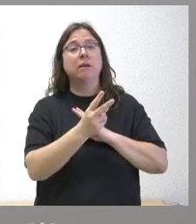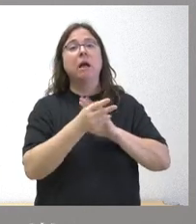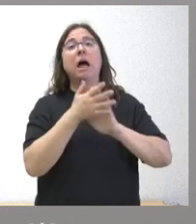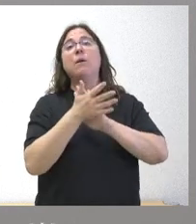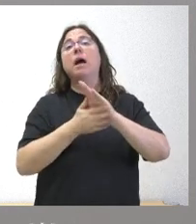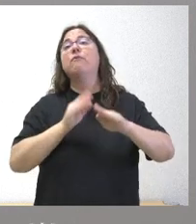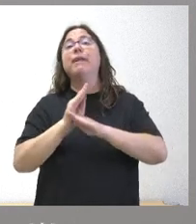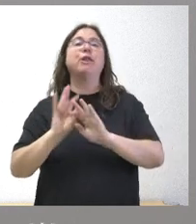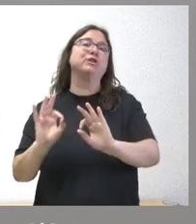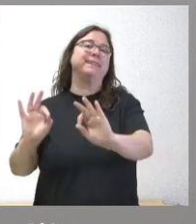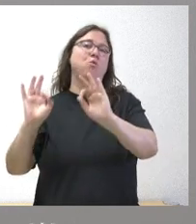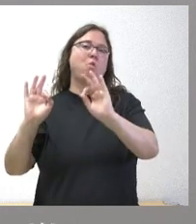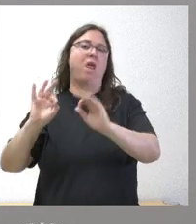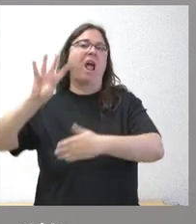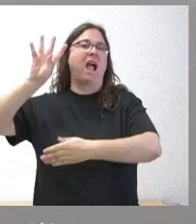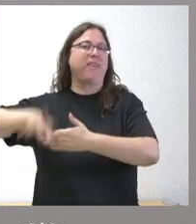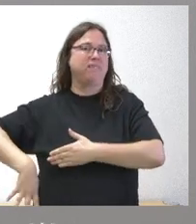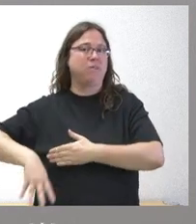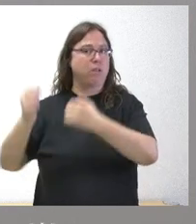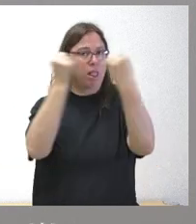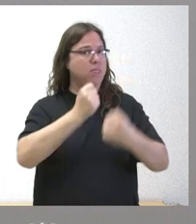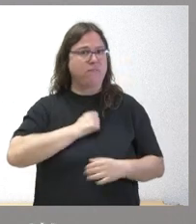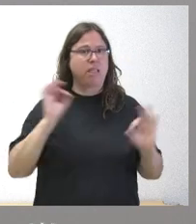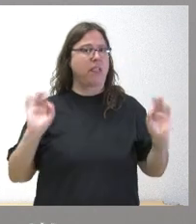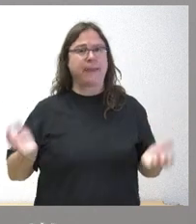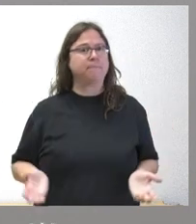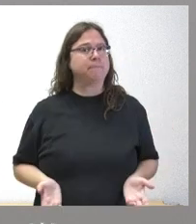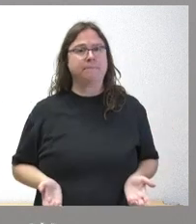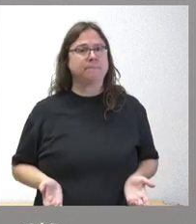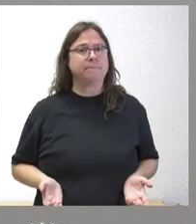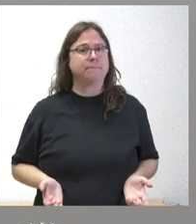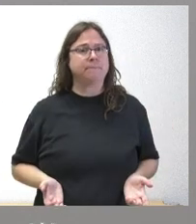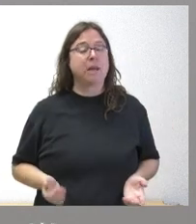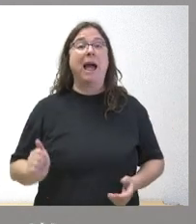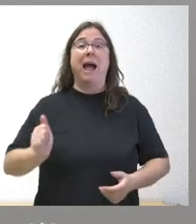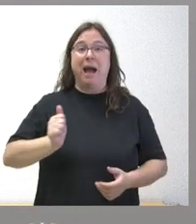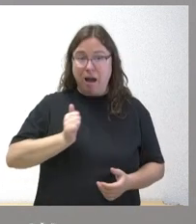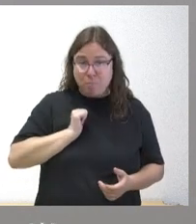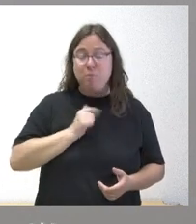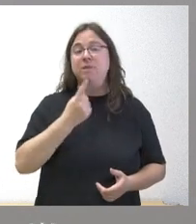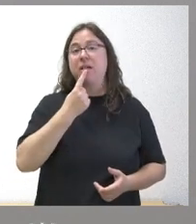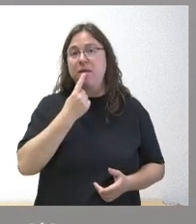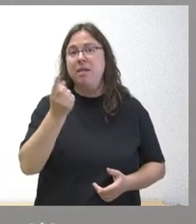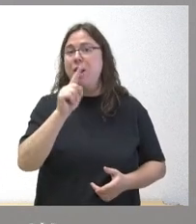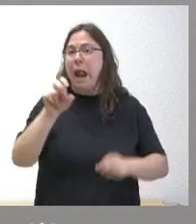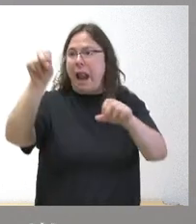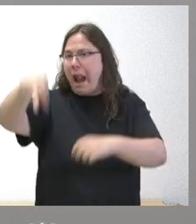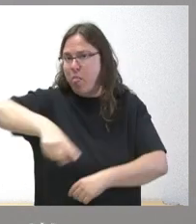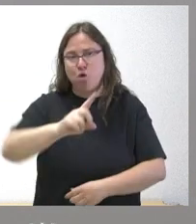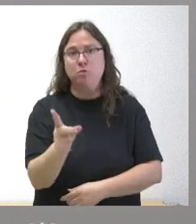financiación singular para Cataluña pero no nos defendió a nosotros no aprovechó la ocasión para decir que no tenía razón